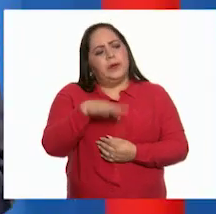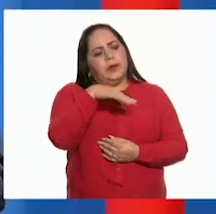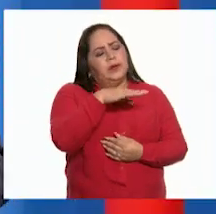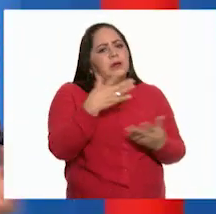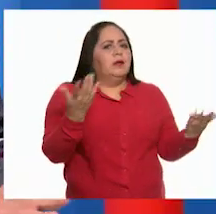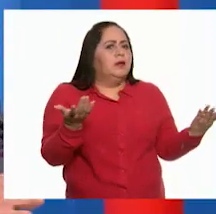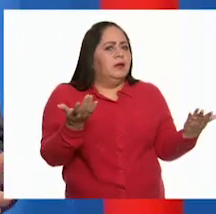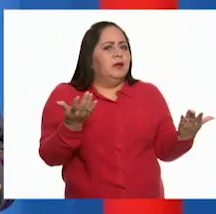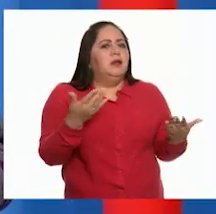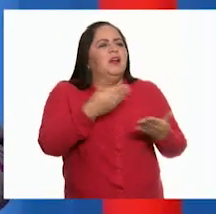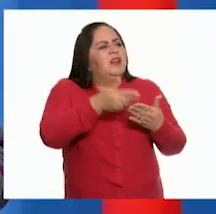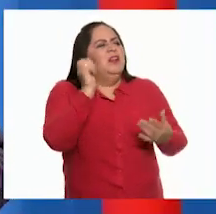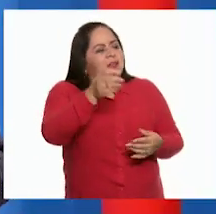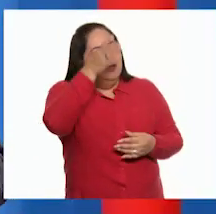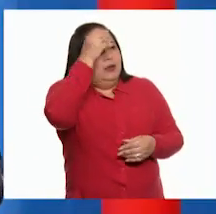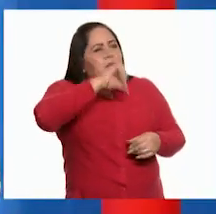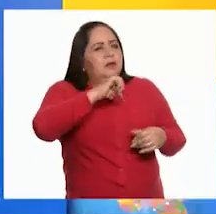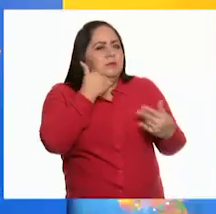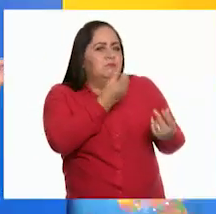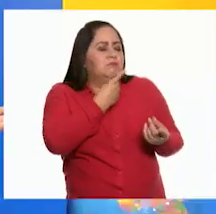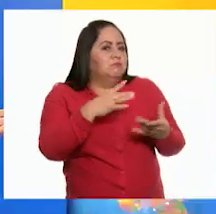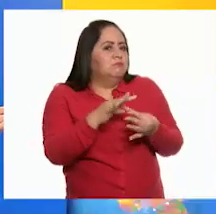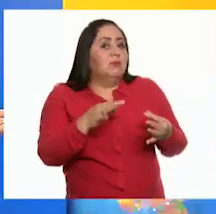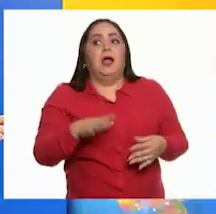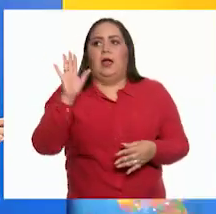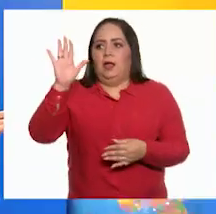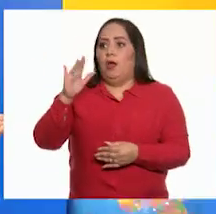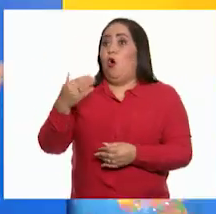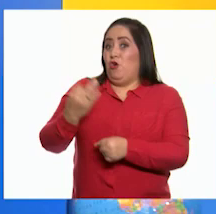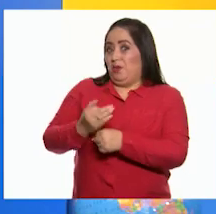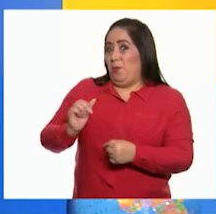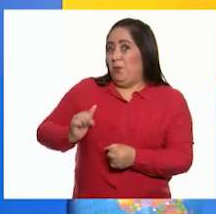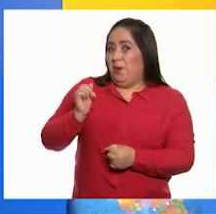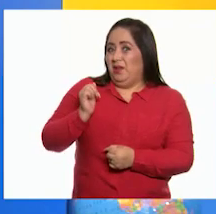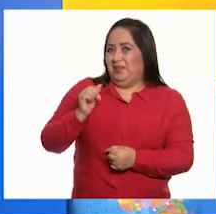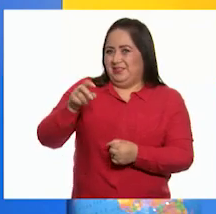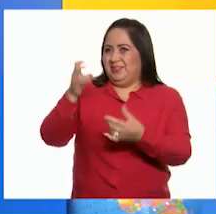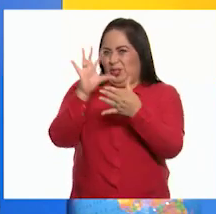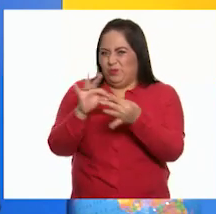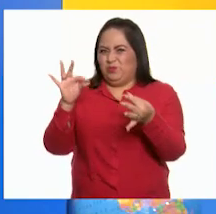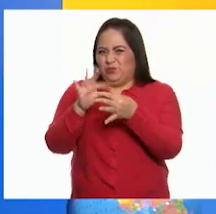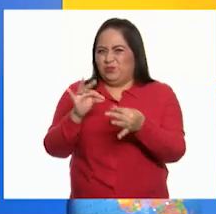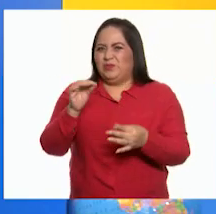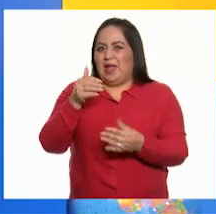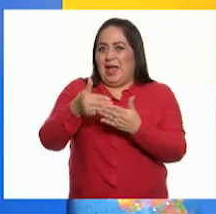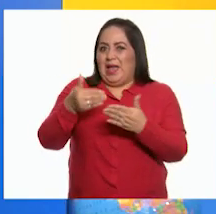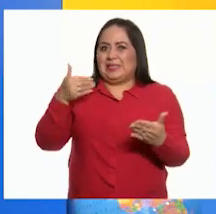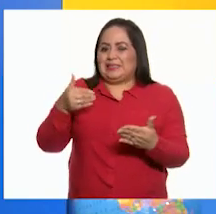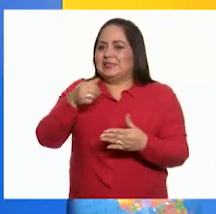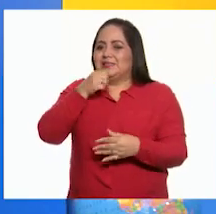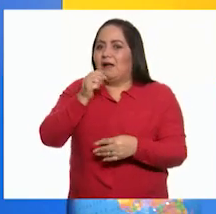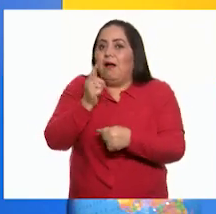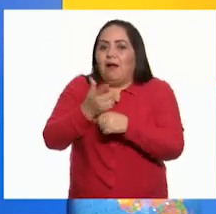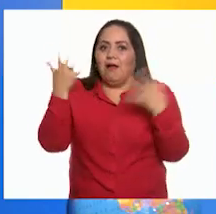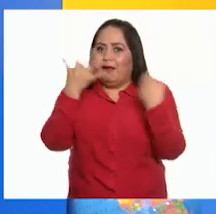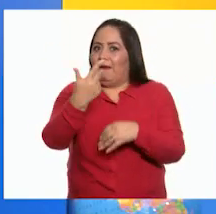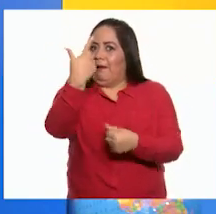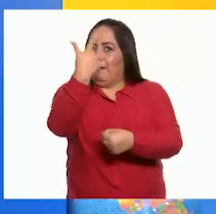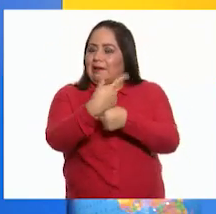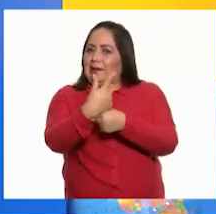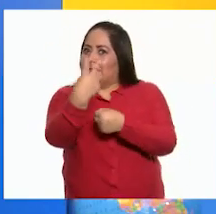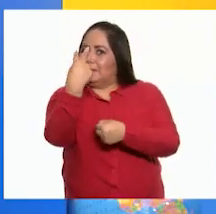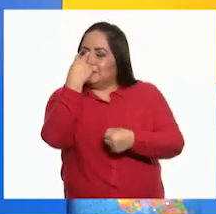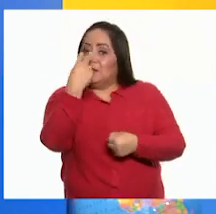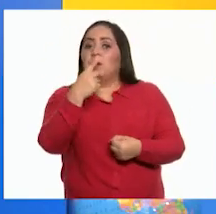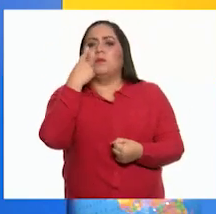Gabi, ¿qué vamos a aprender hoy? ¿Qué vamos a hacer? Pues aprovechando el tema que estábamos comentando antes de darnos cuenta que ya estábamos en la